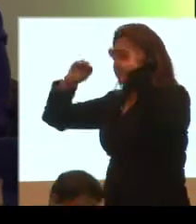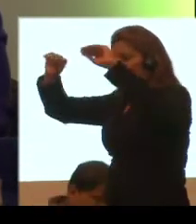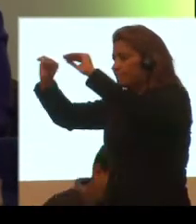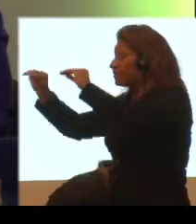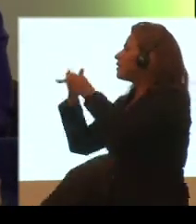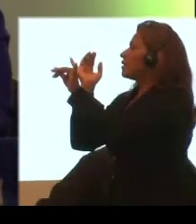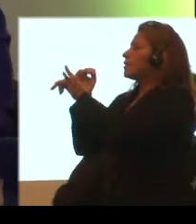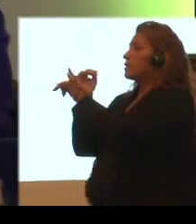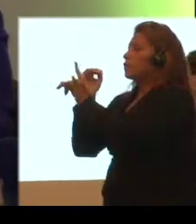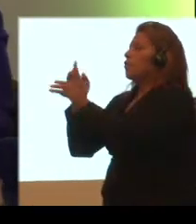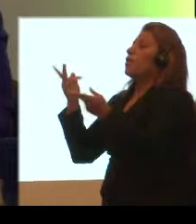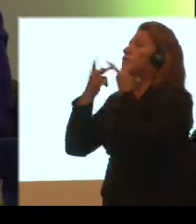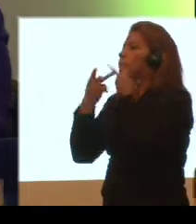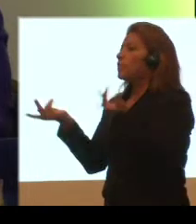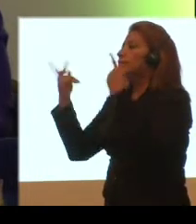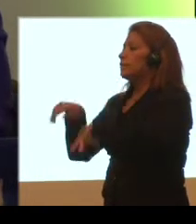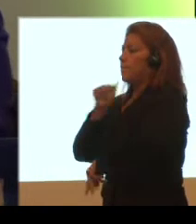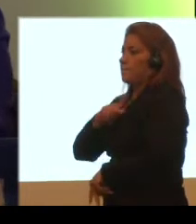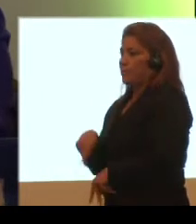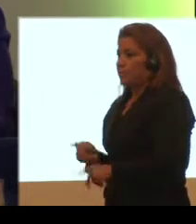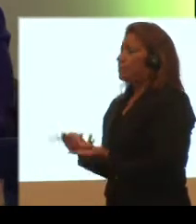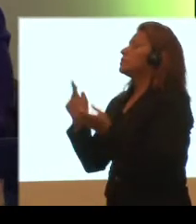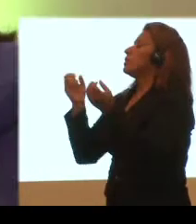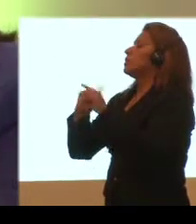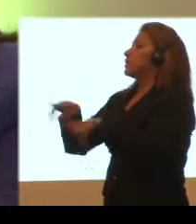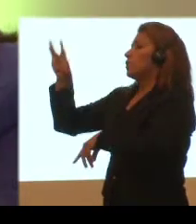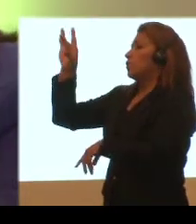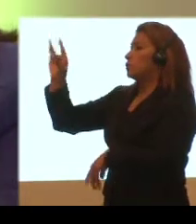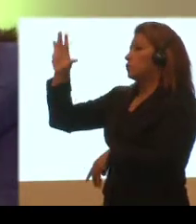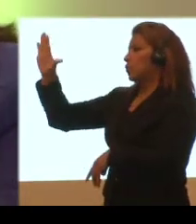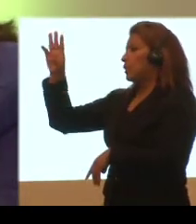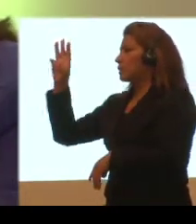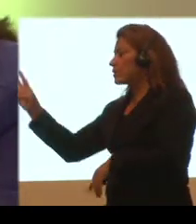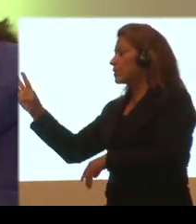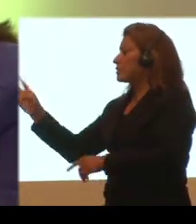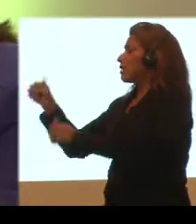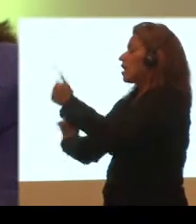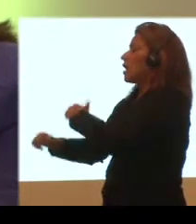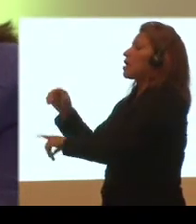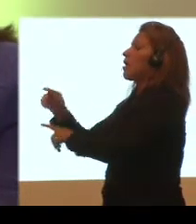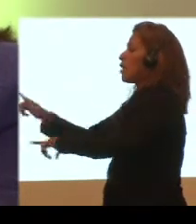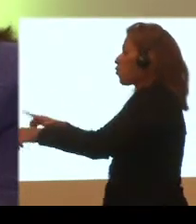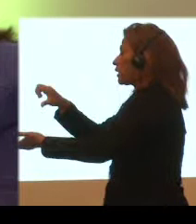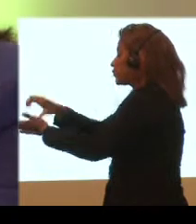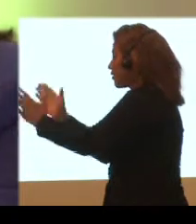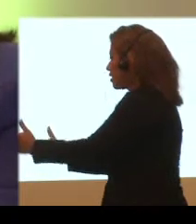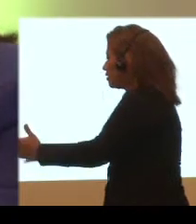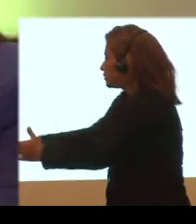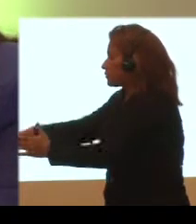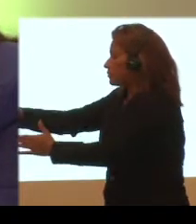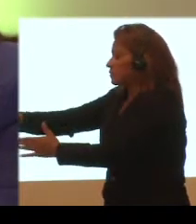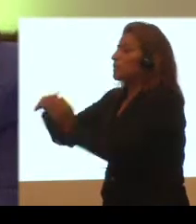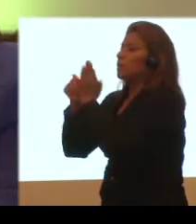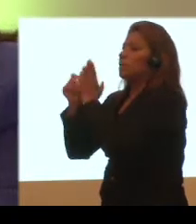instituciones públicas y privadas y tenemos hoy 856 brigadistas barriales capacitados en gestión de